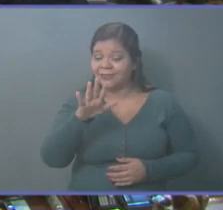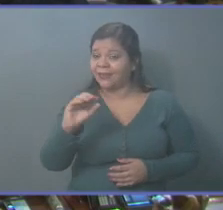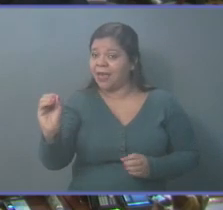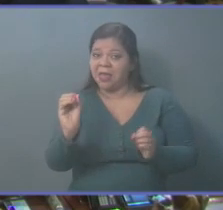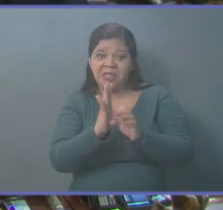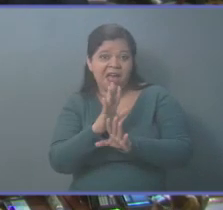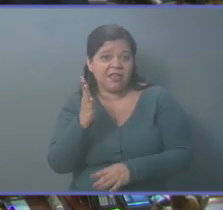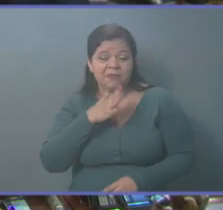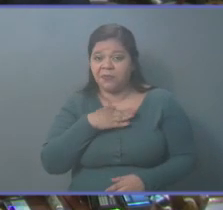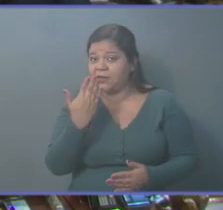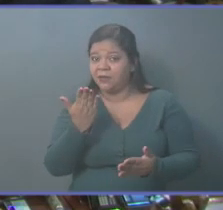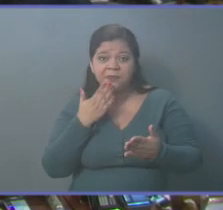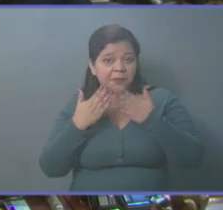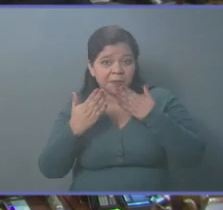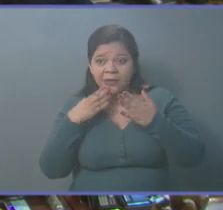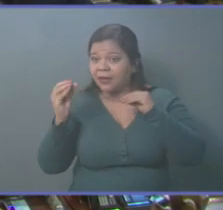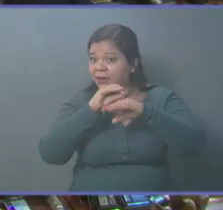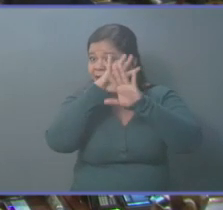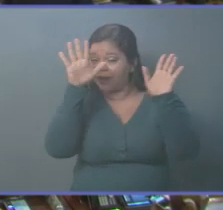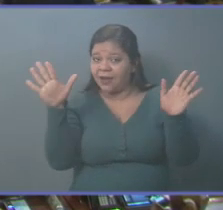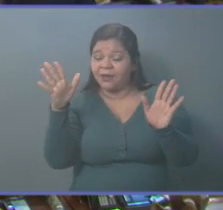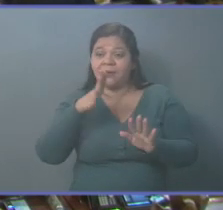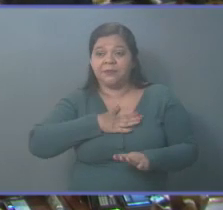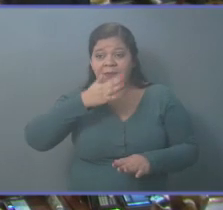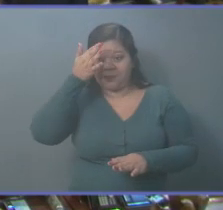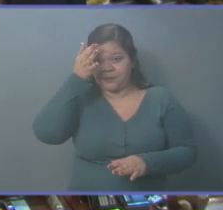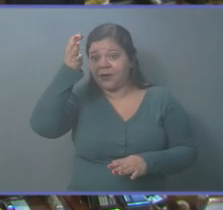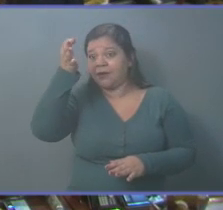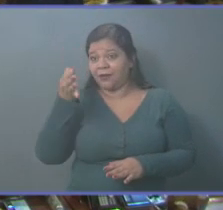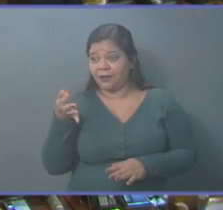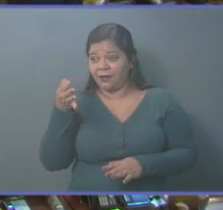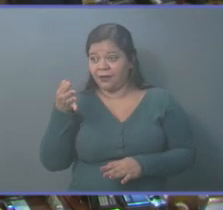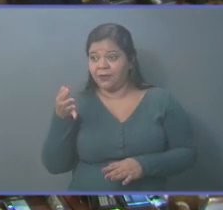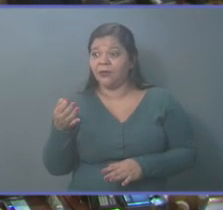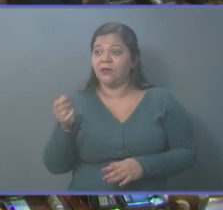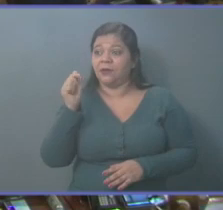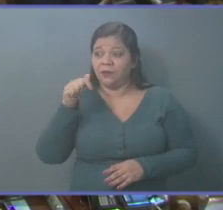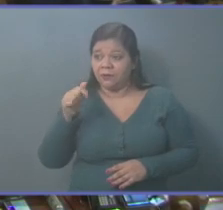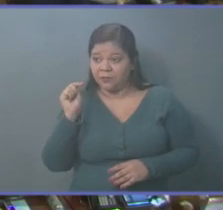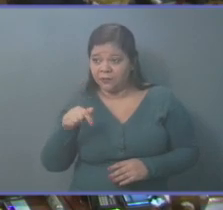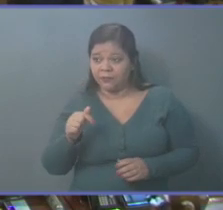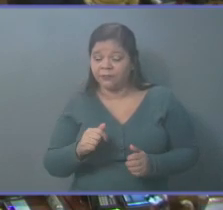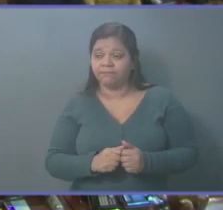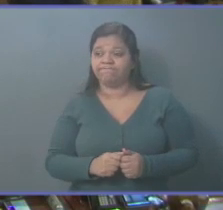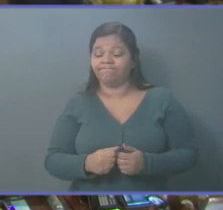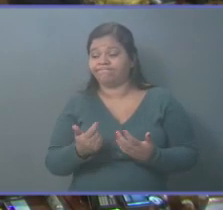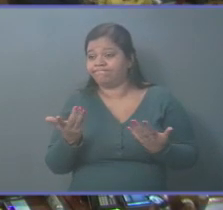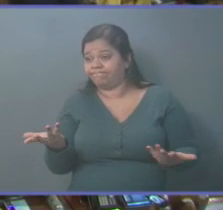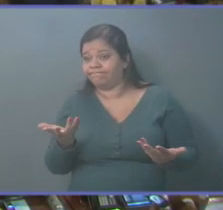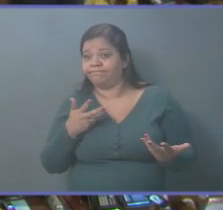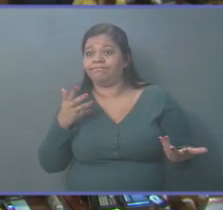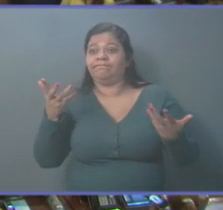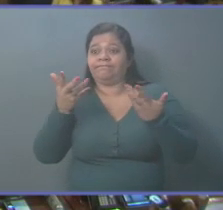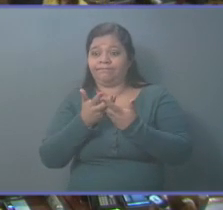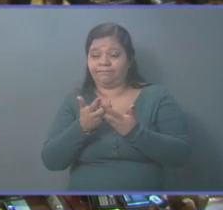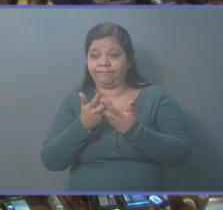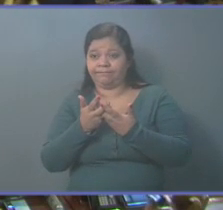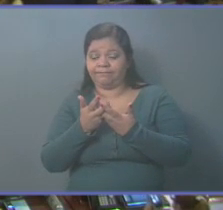me daba a entender, pero creo que ahora se termina justificando lo que yo había previsto.